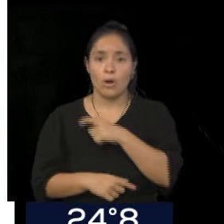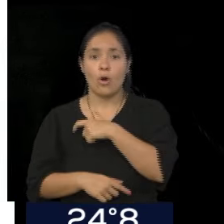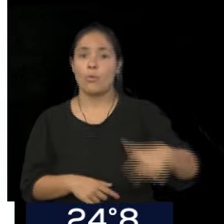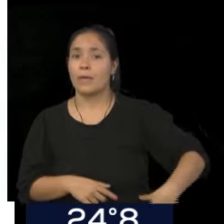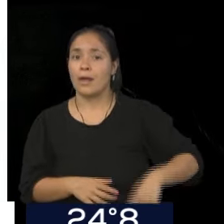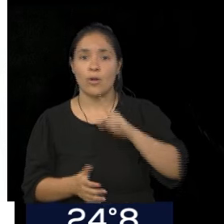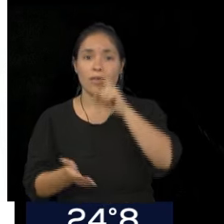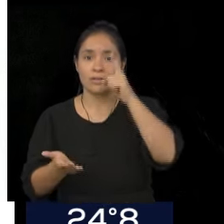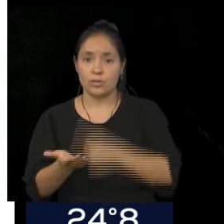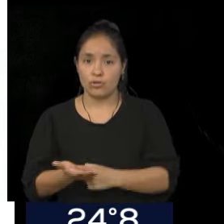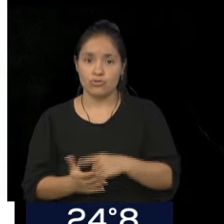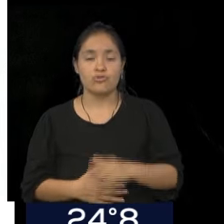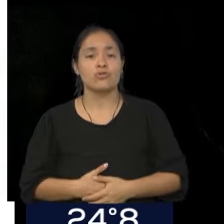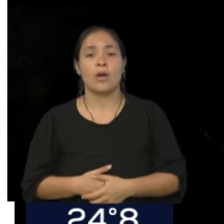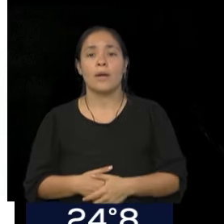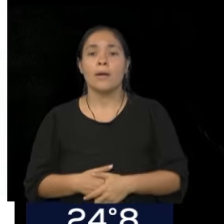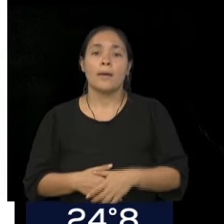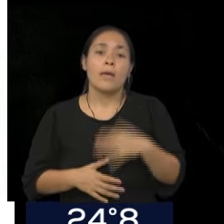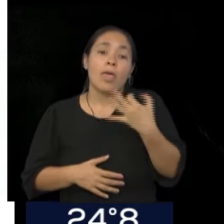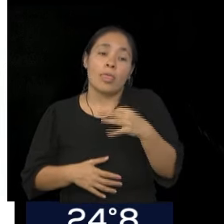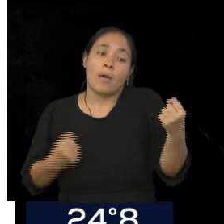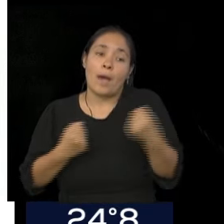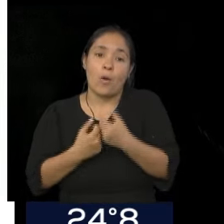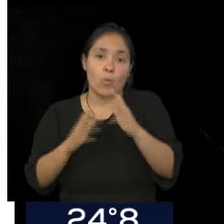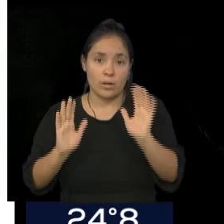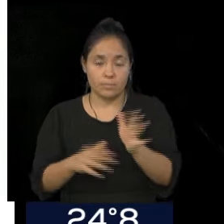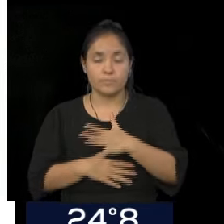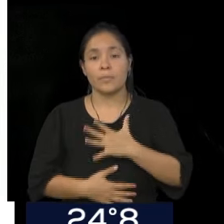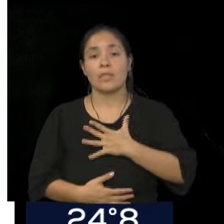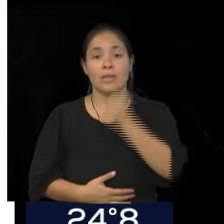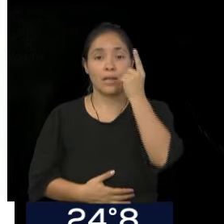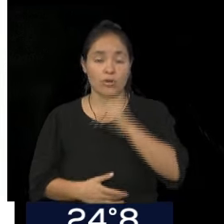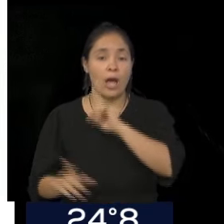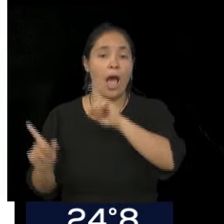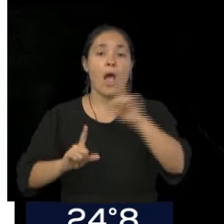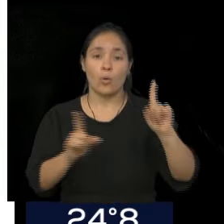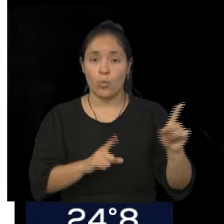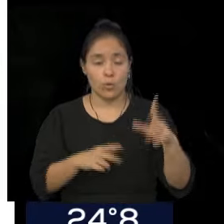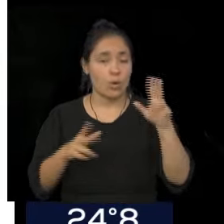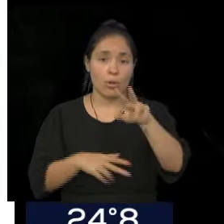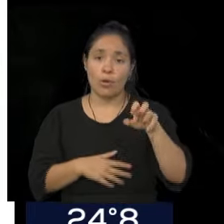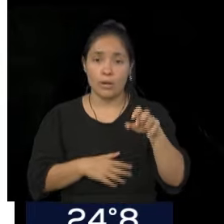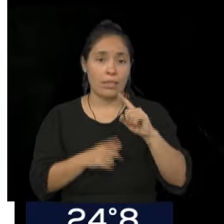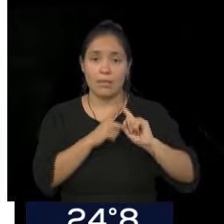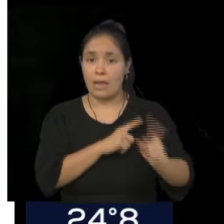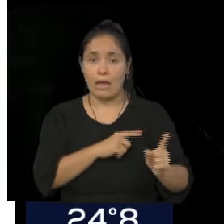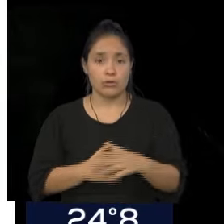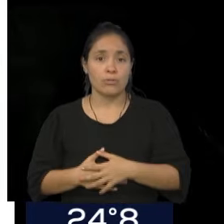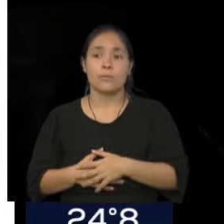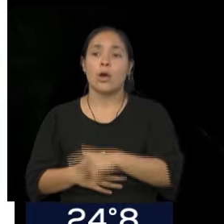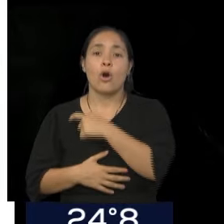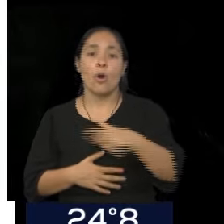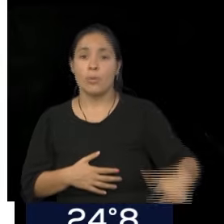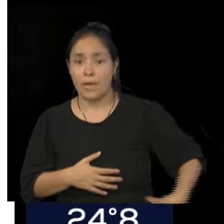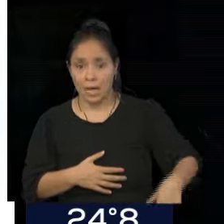Ejecutivo, se supone que debiesen estar de acuerdo. Hay directores que están cobrando directamente, el gobierno nacional informó que los representantes